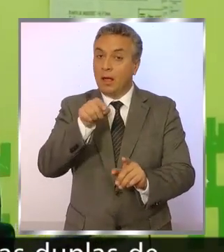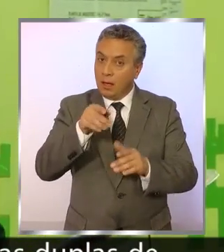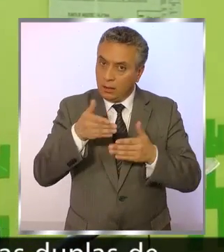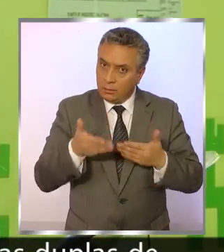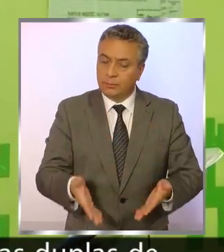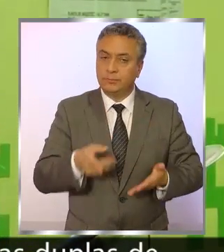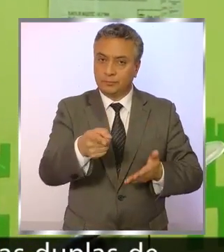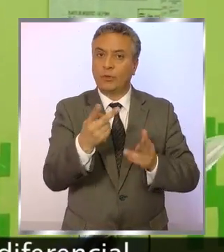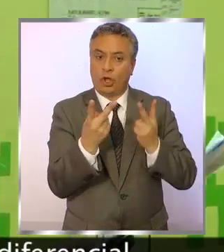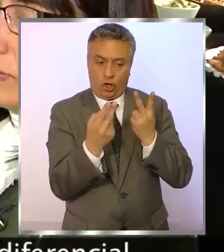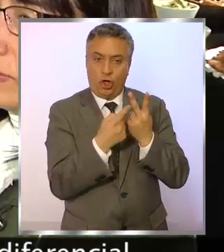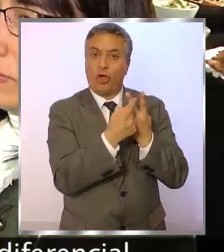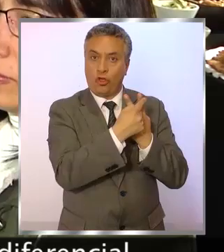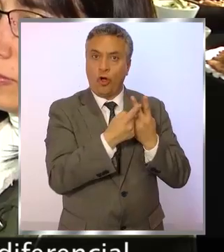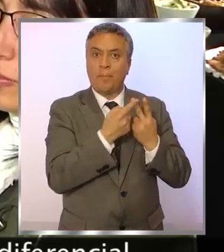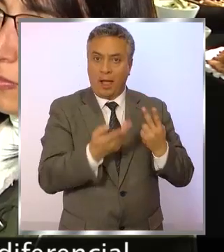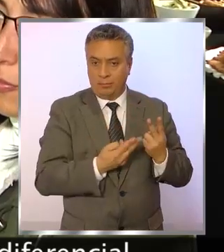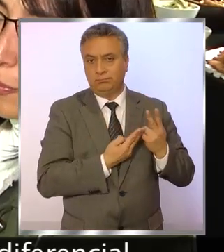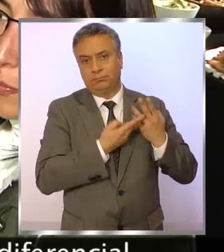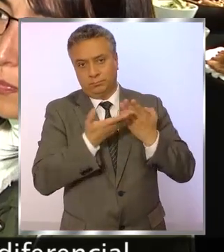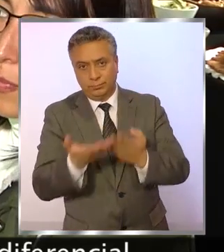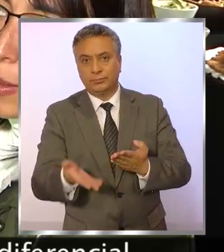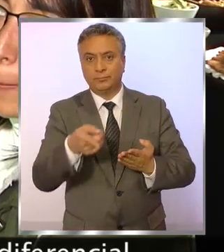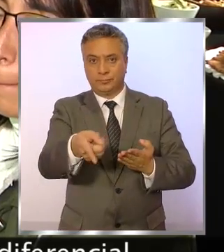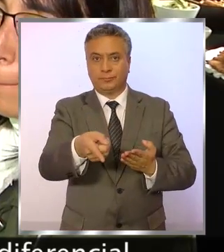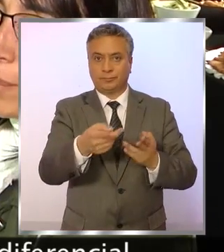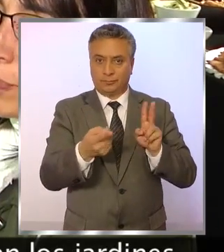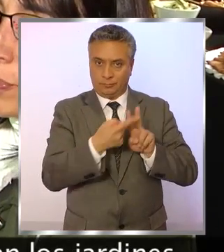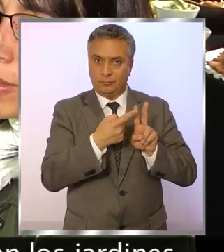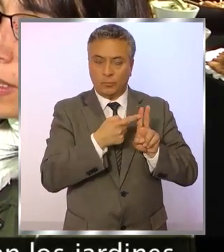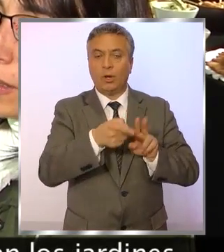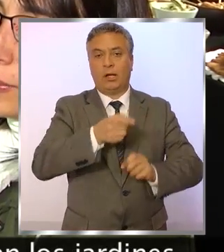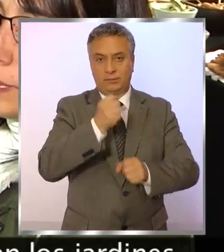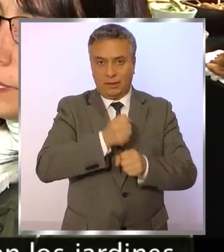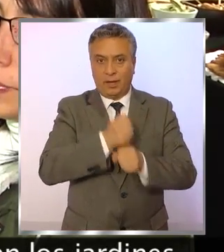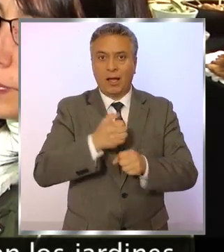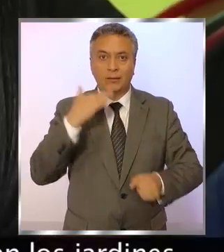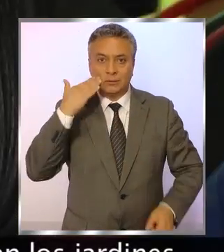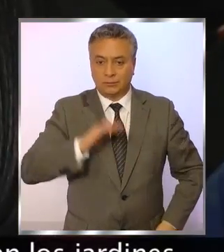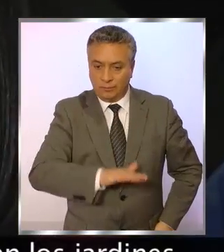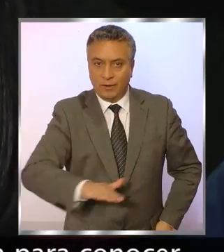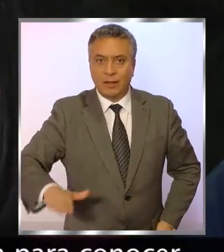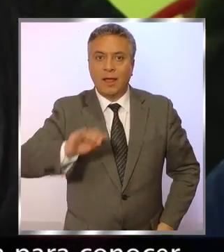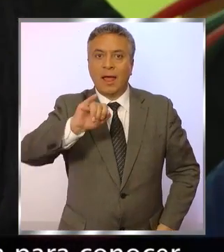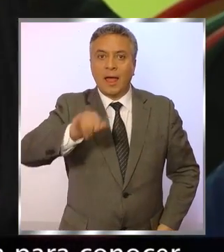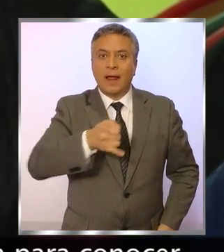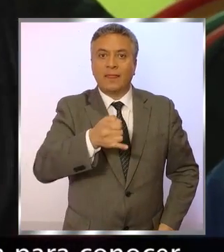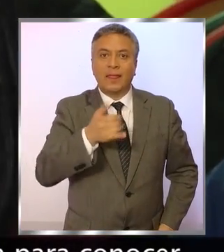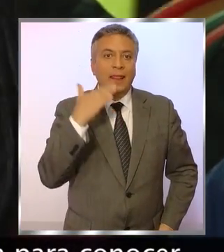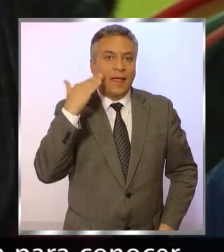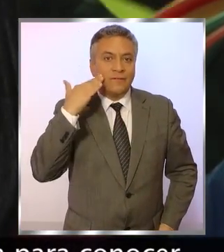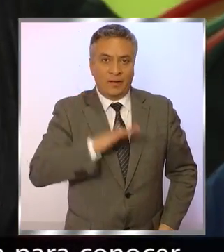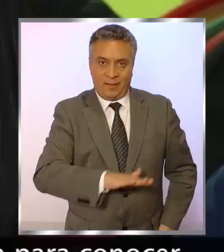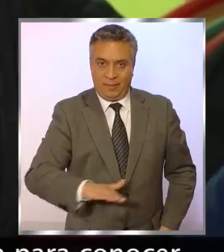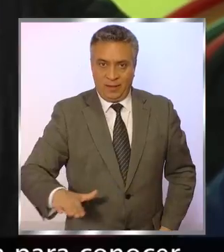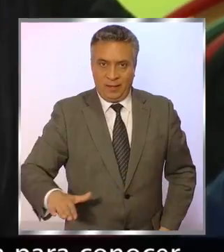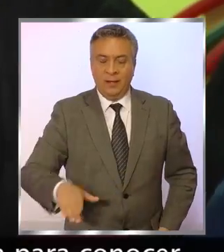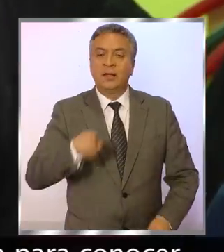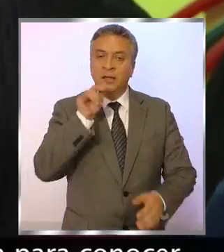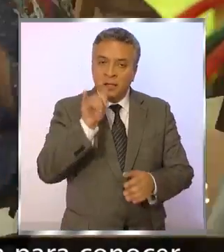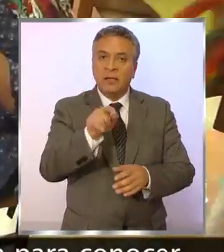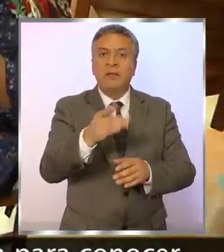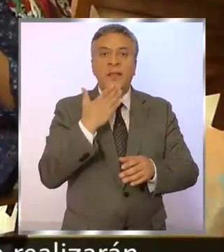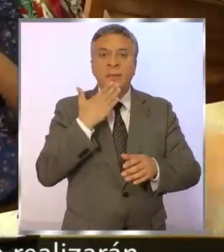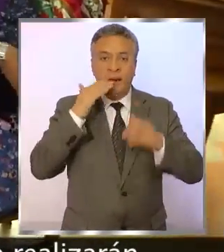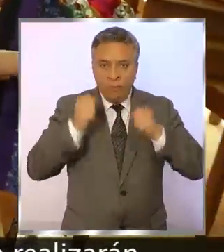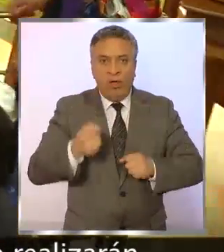presentaron a las duplas de kinesiólogos y educadoras de diferencial, que trabajarán con los párvulos en los jardines infantiles. Además, con la instancia